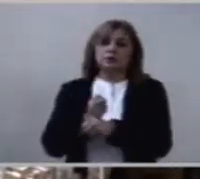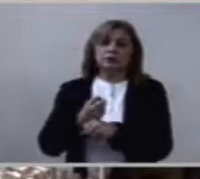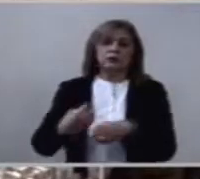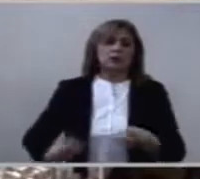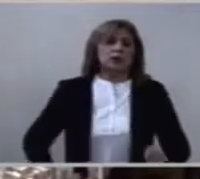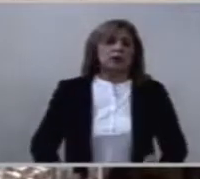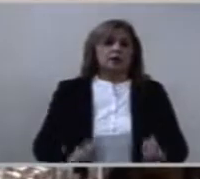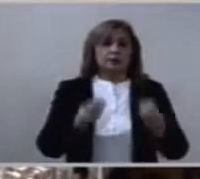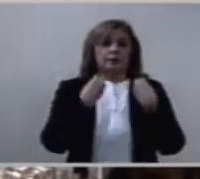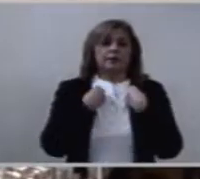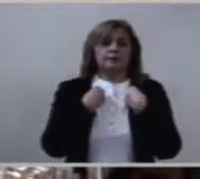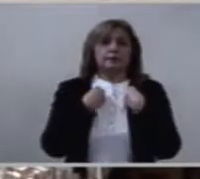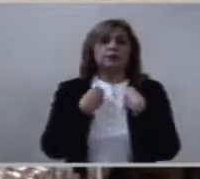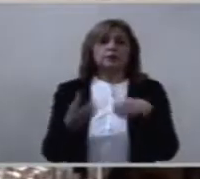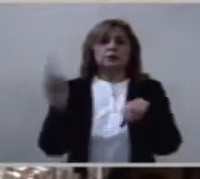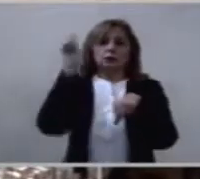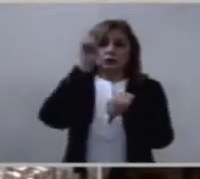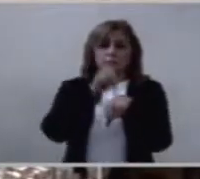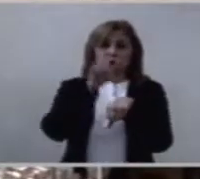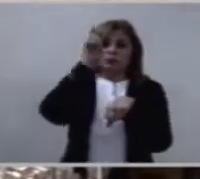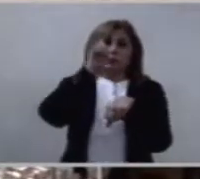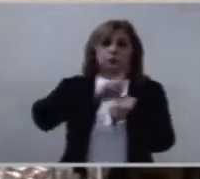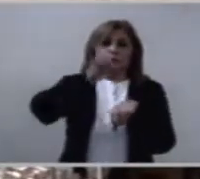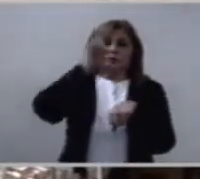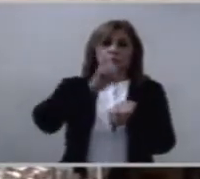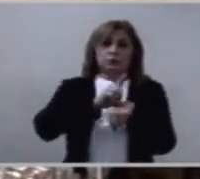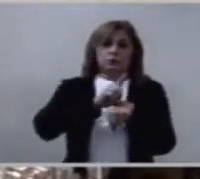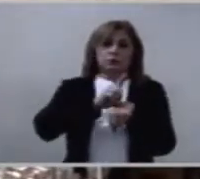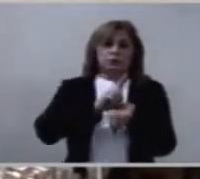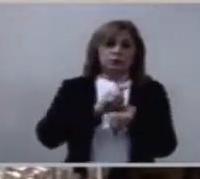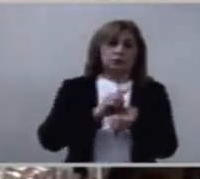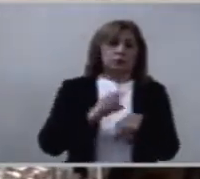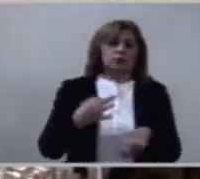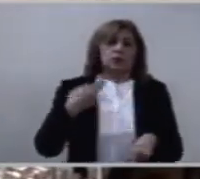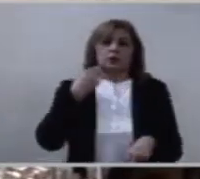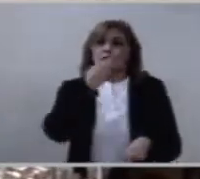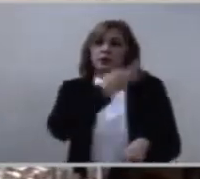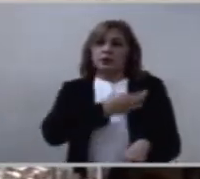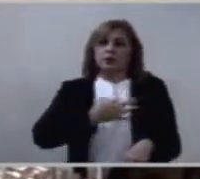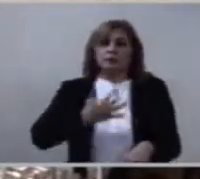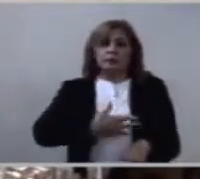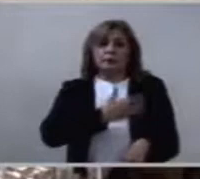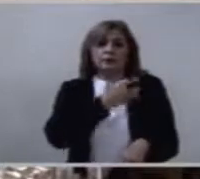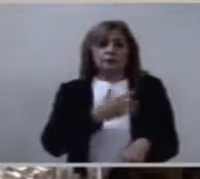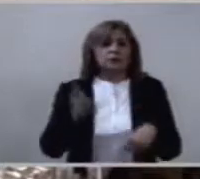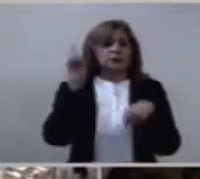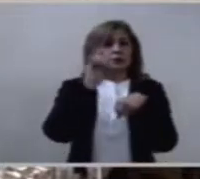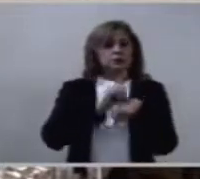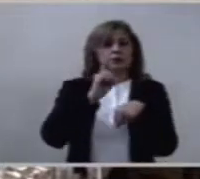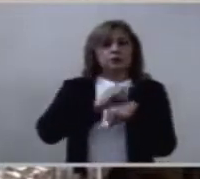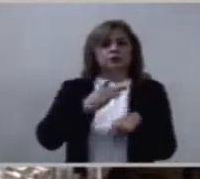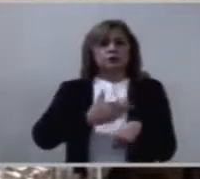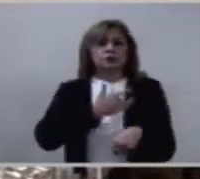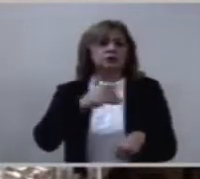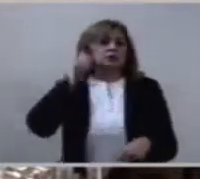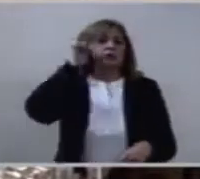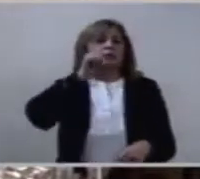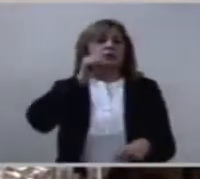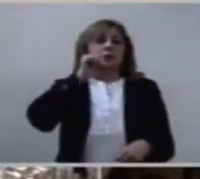cada día, disfrutar cada jornada, recibir